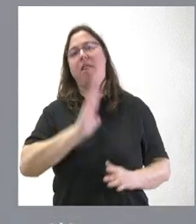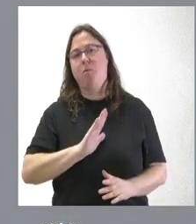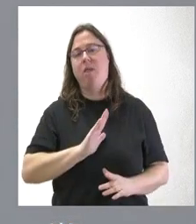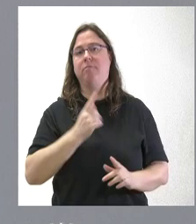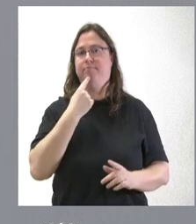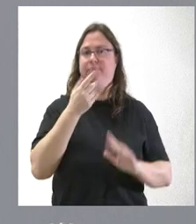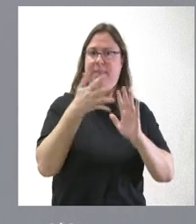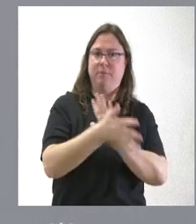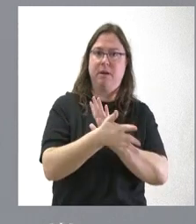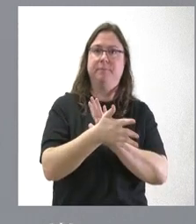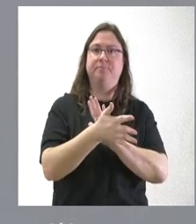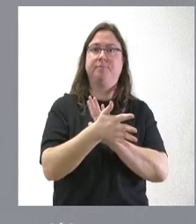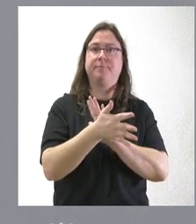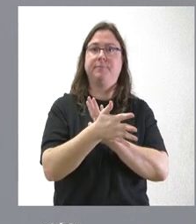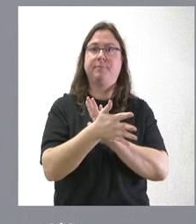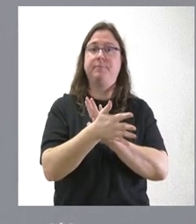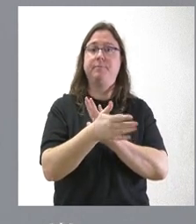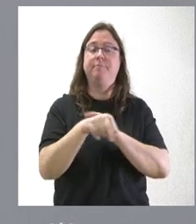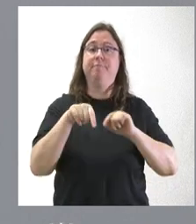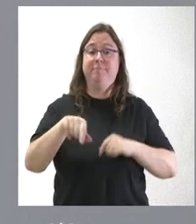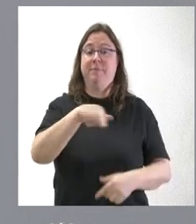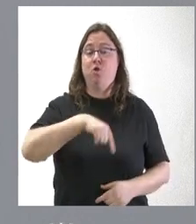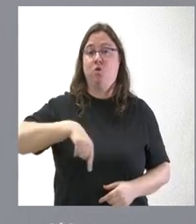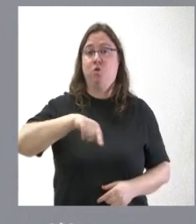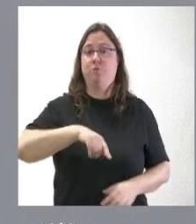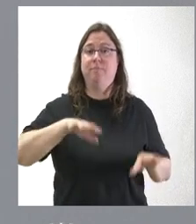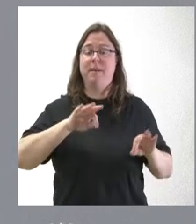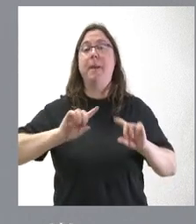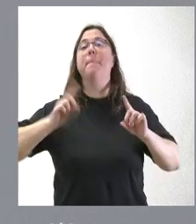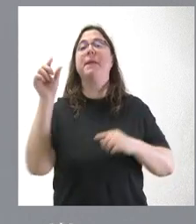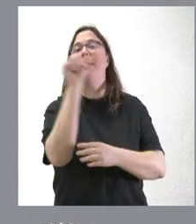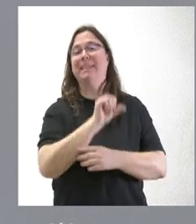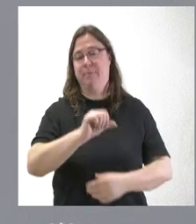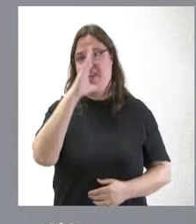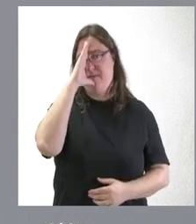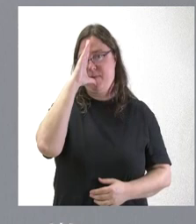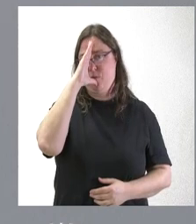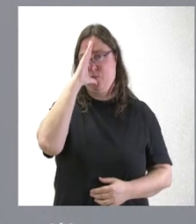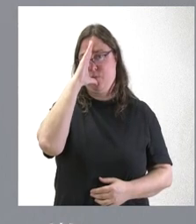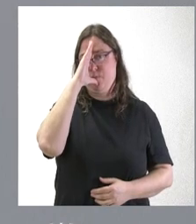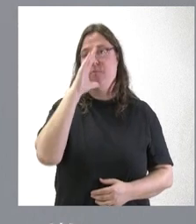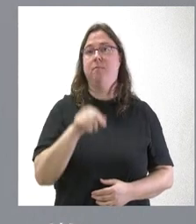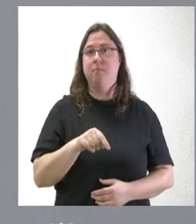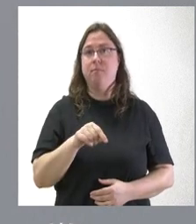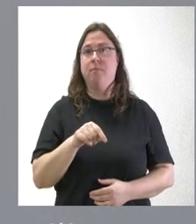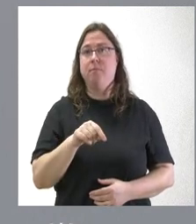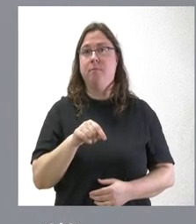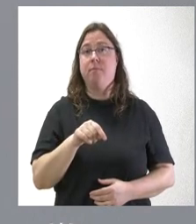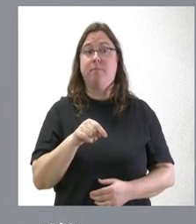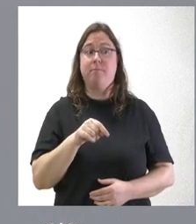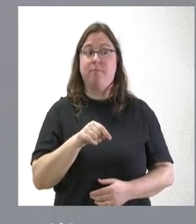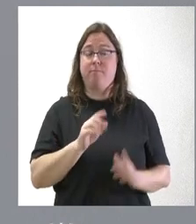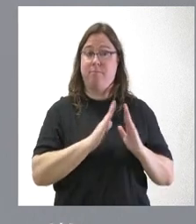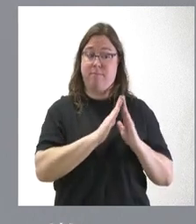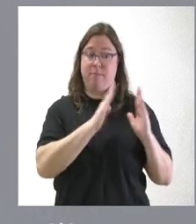decirles que estamos en la primera semana de febrero, que en lo que llevamos de